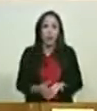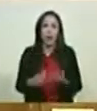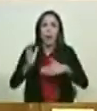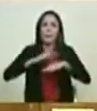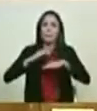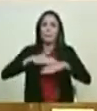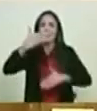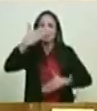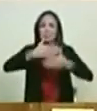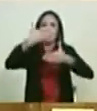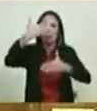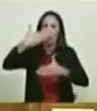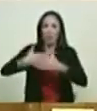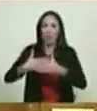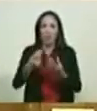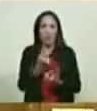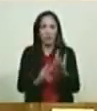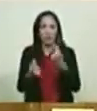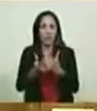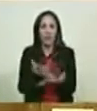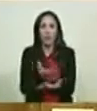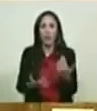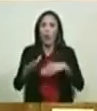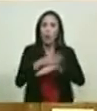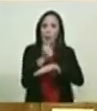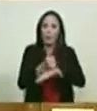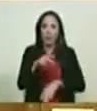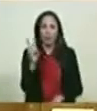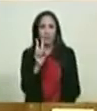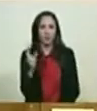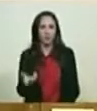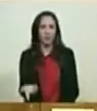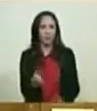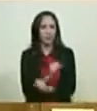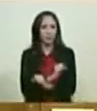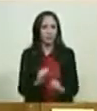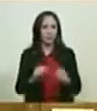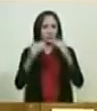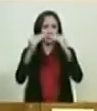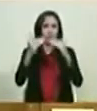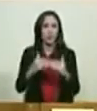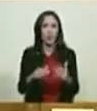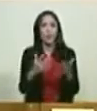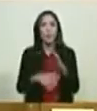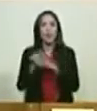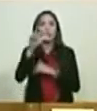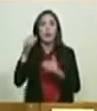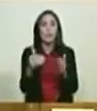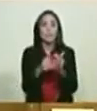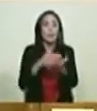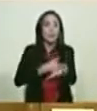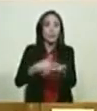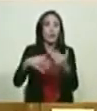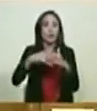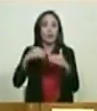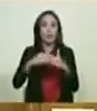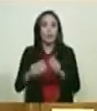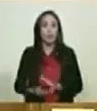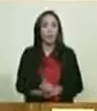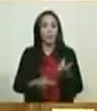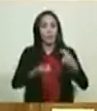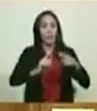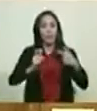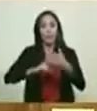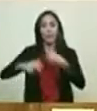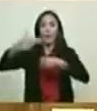bloqueo financiero a Venezuela. Adicionalmente, más de 3 mil millones de dólares de la venta de